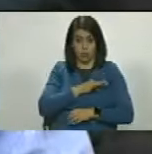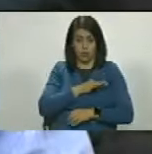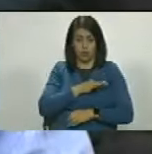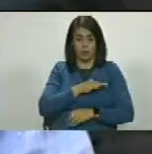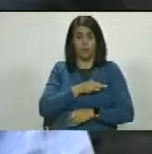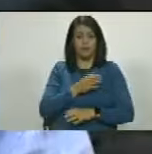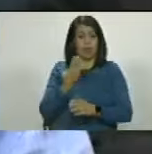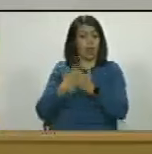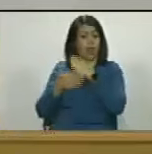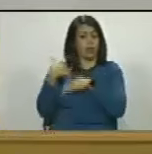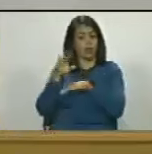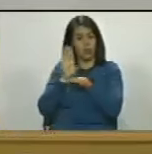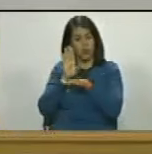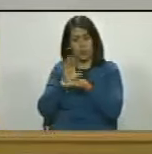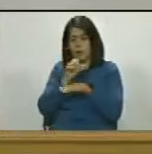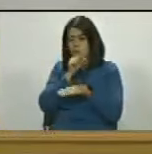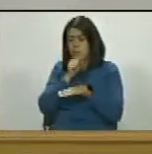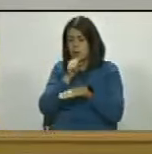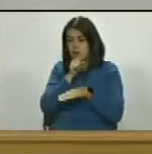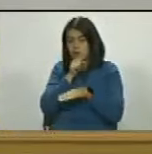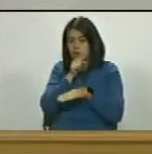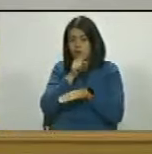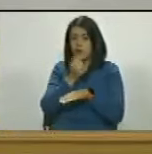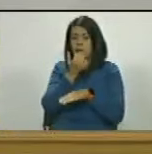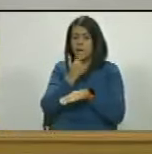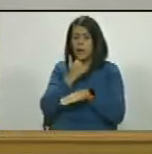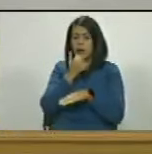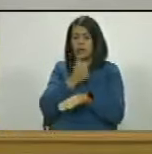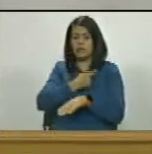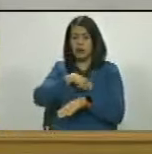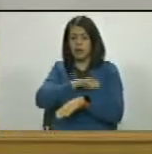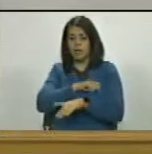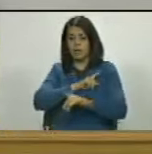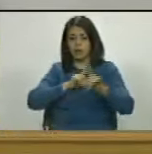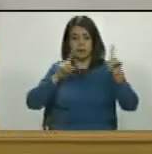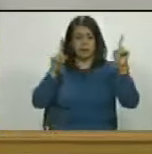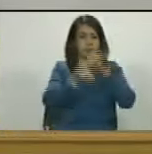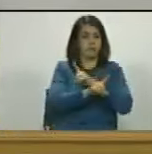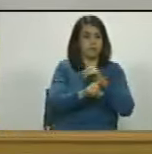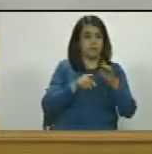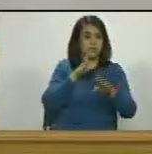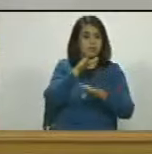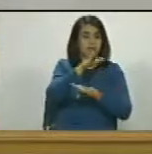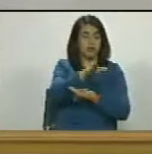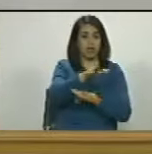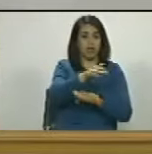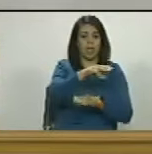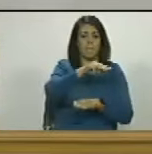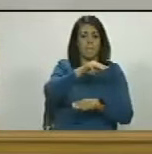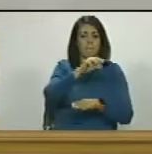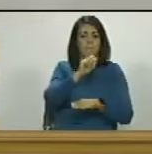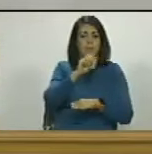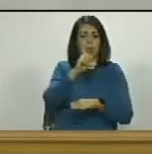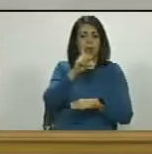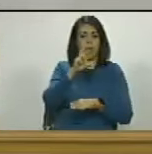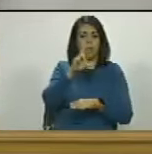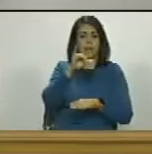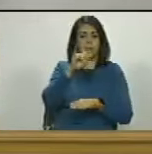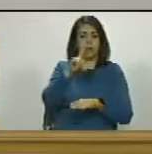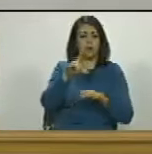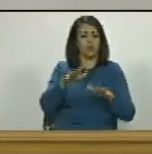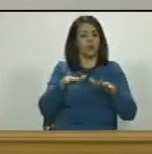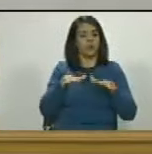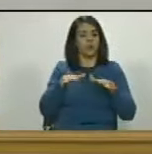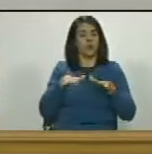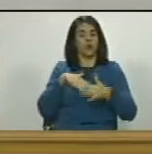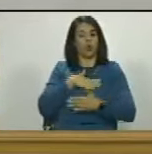que antes cuidaba viejito en Valencia España ahora se mudó para Madrid y lleva una vida despotentada y vive por